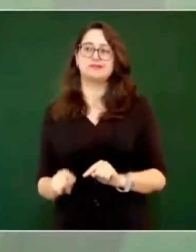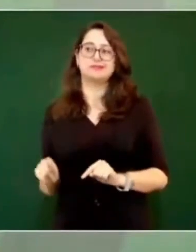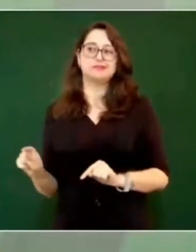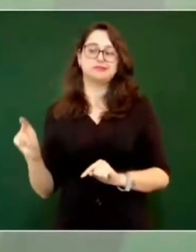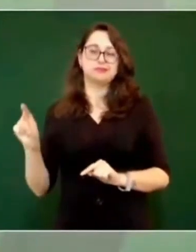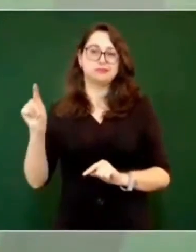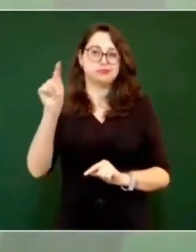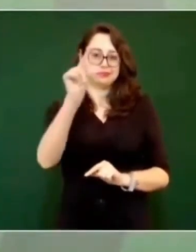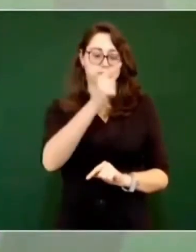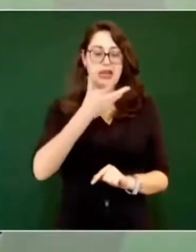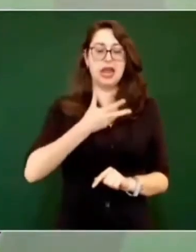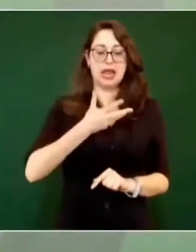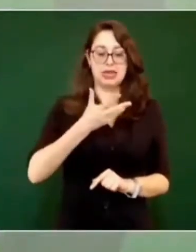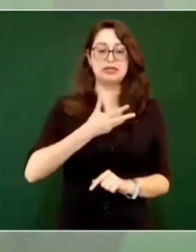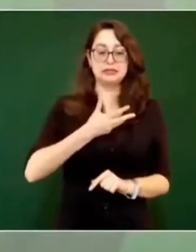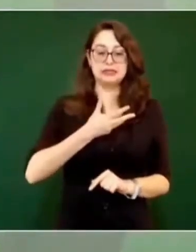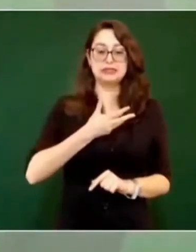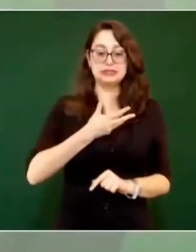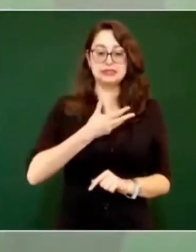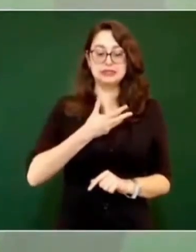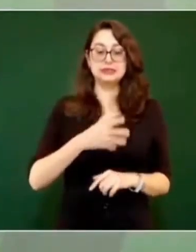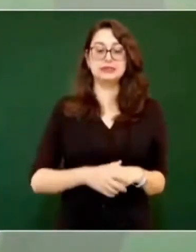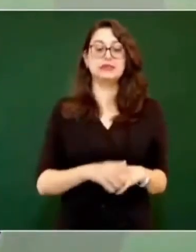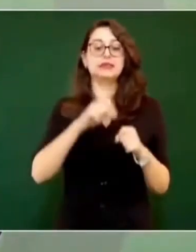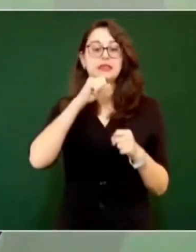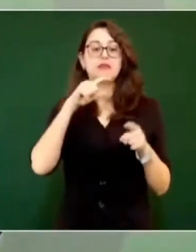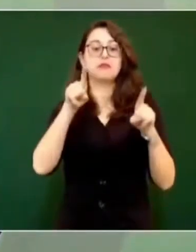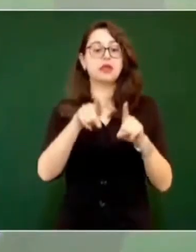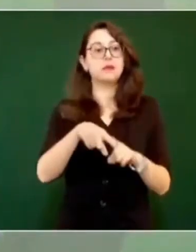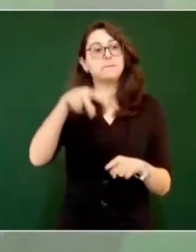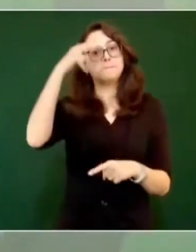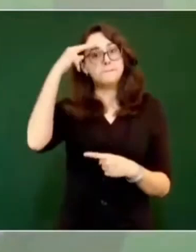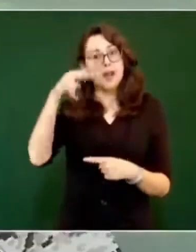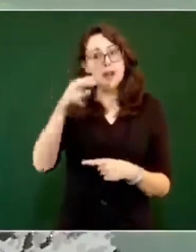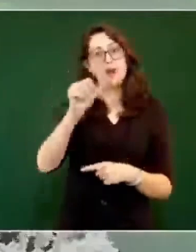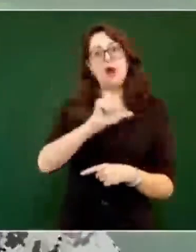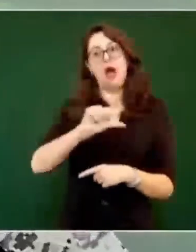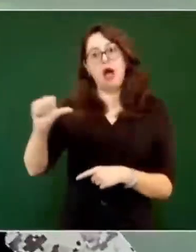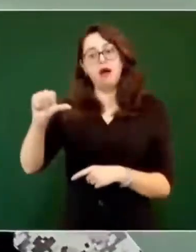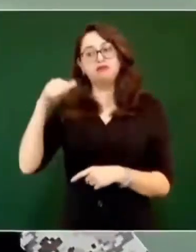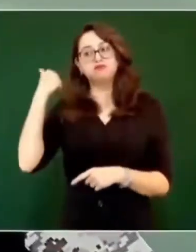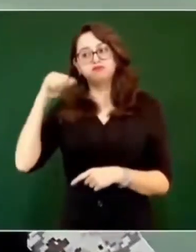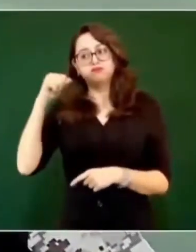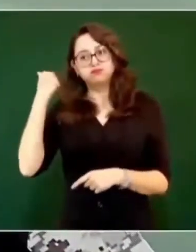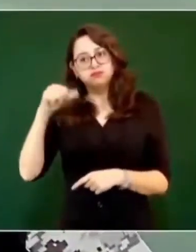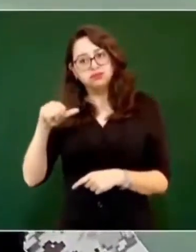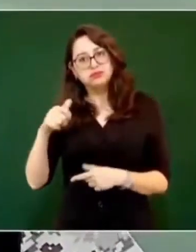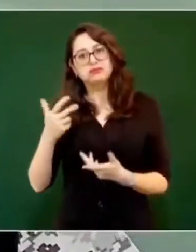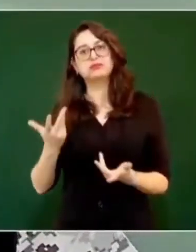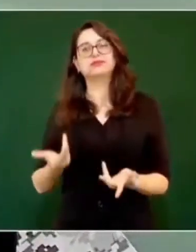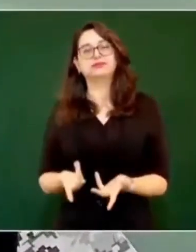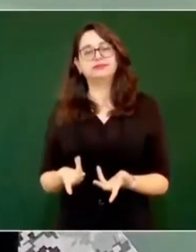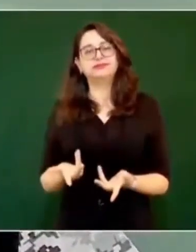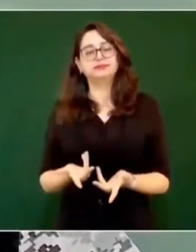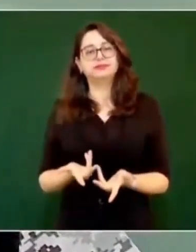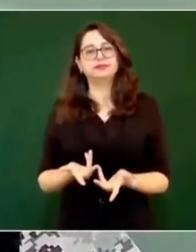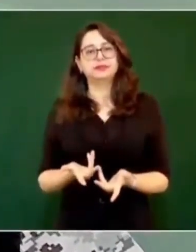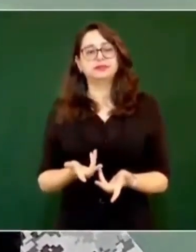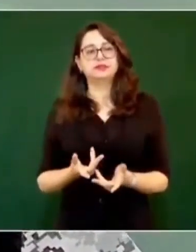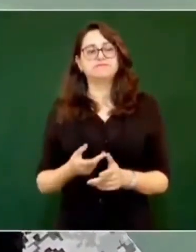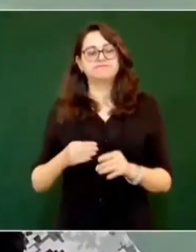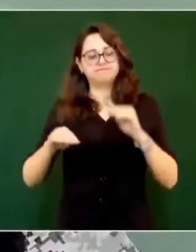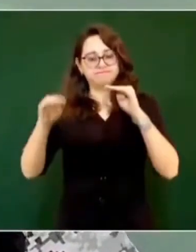empezamos con el problema de México-Acapulco. E implementamos un sistema de